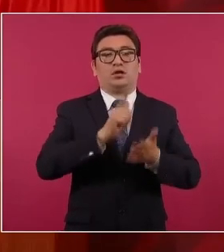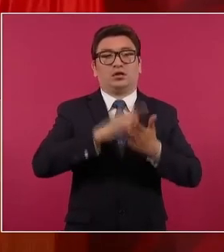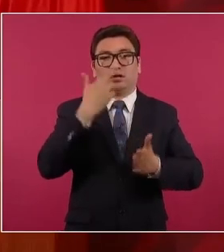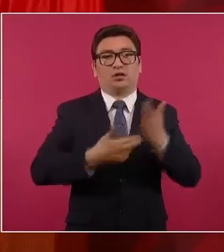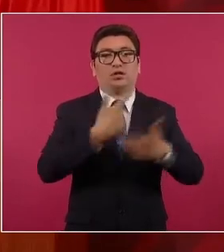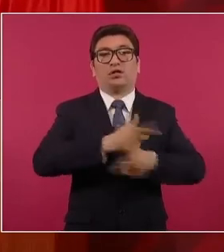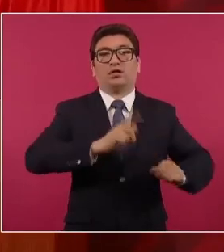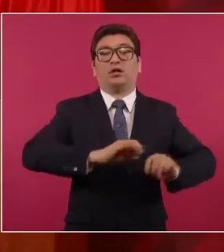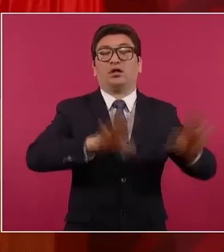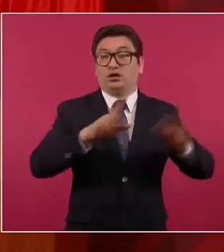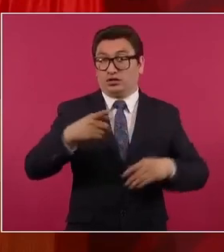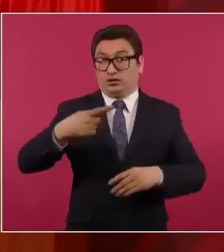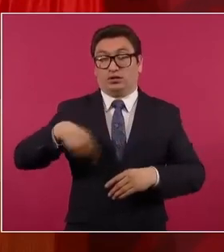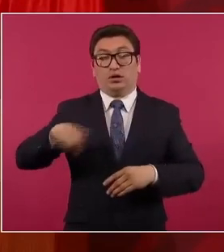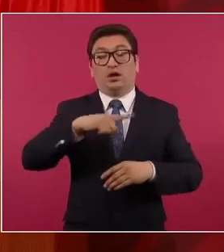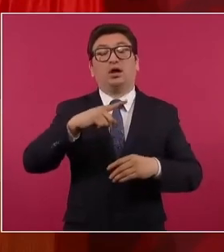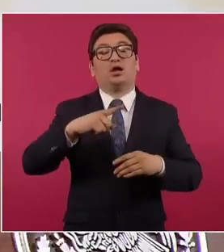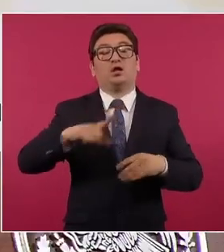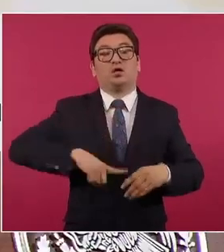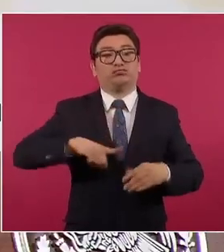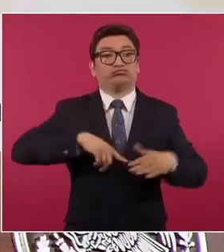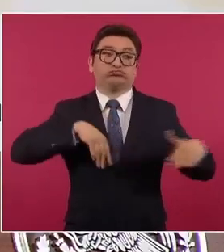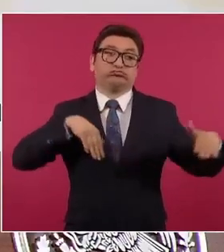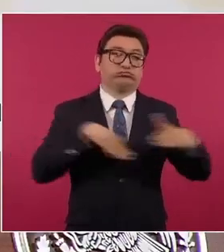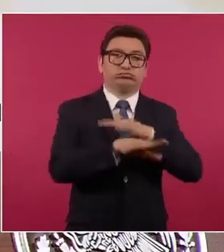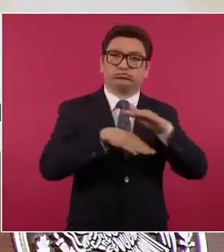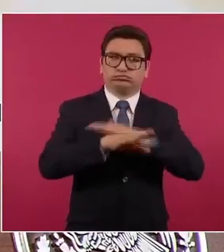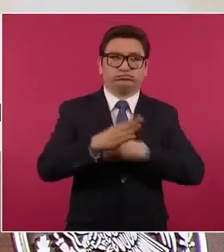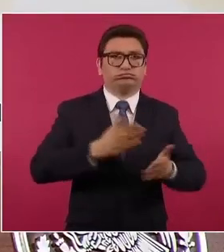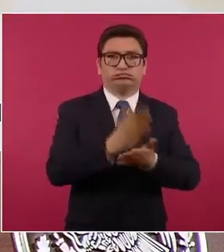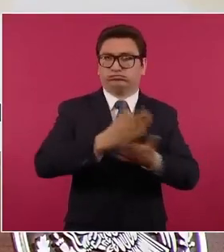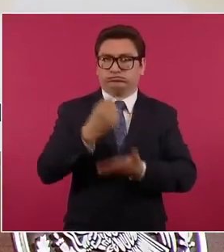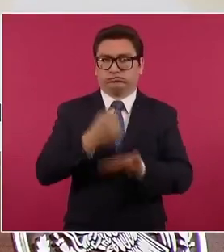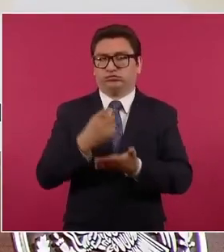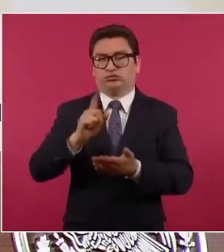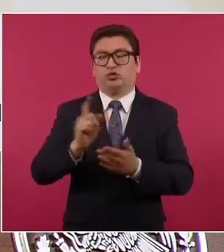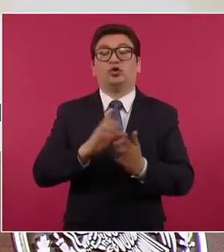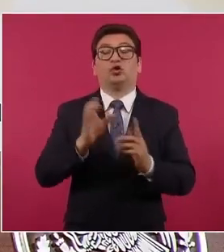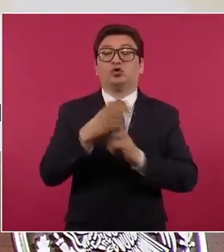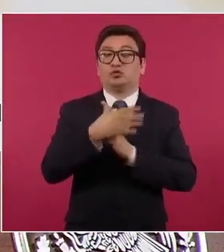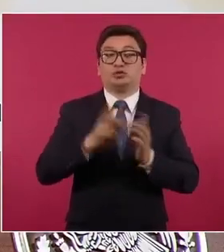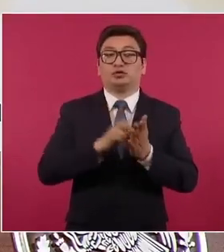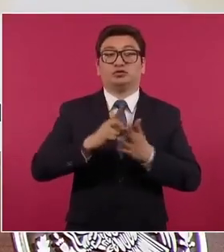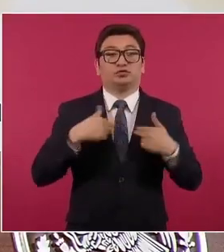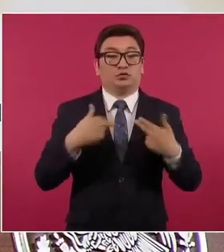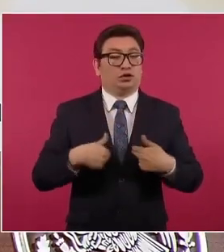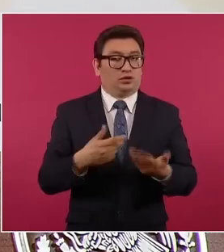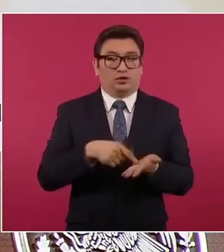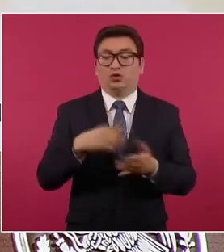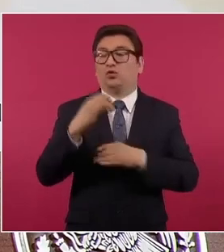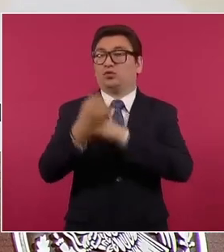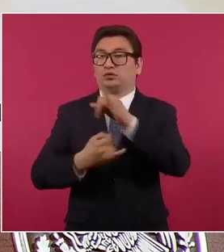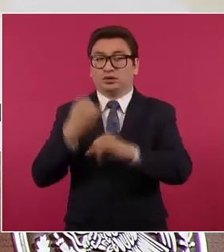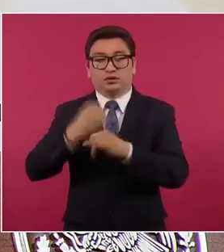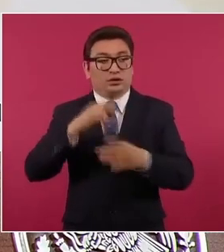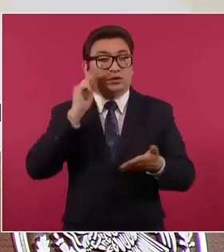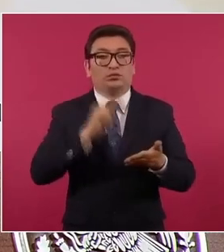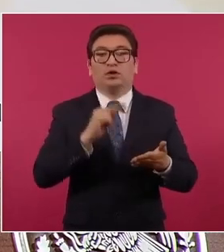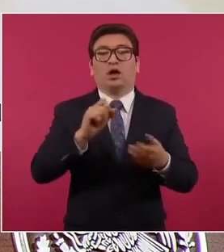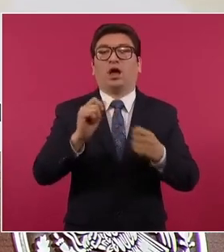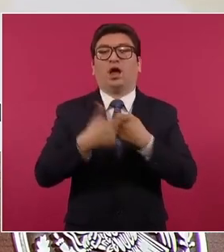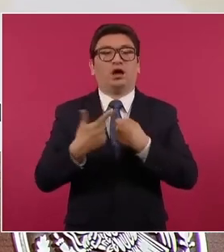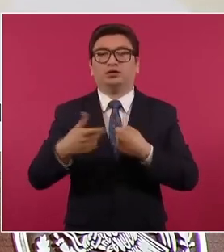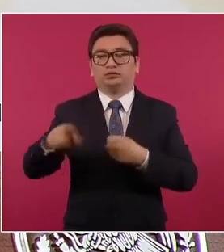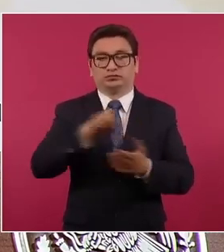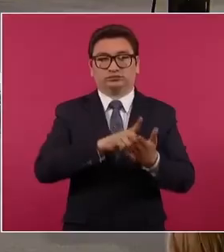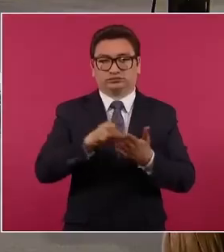no se han cometido y por lo menos no hay documentados ni por la Comisión de Derechos Humanos, ni por organismos internacionales violaciones sistemáticas